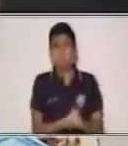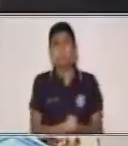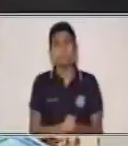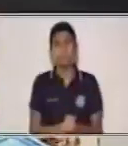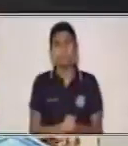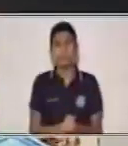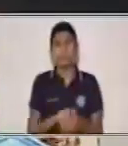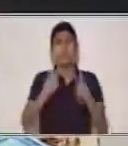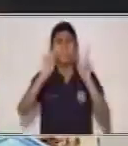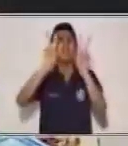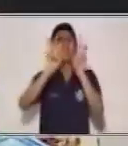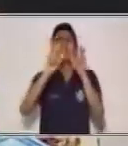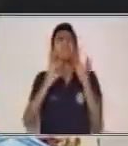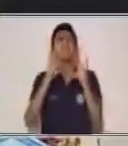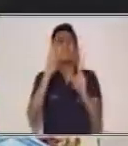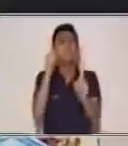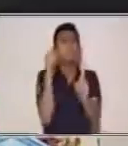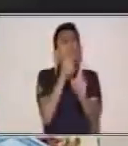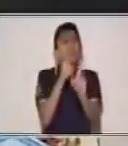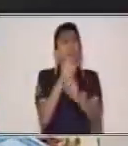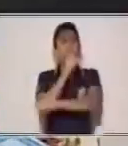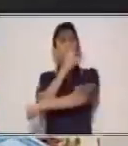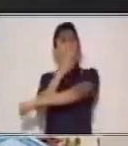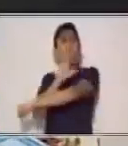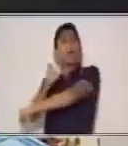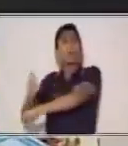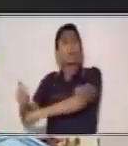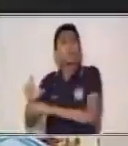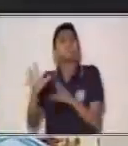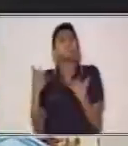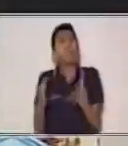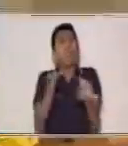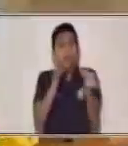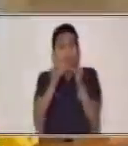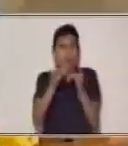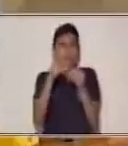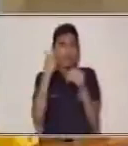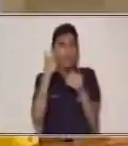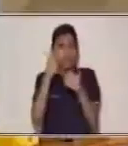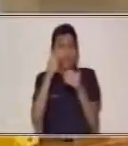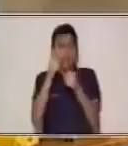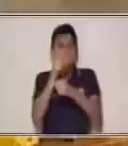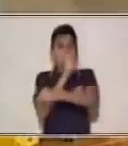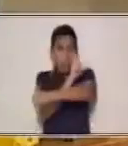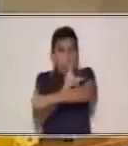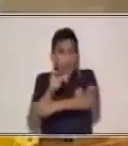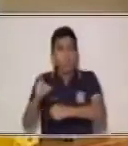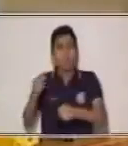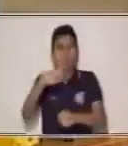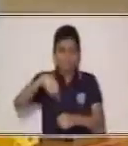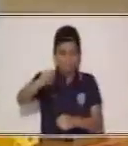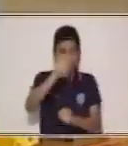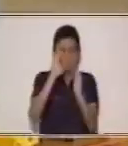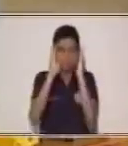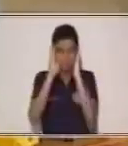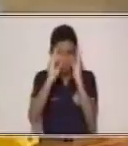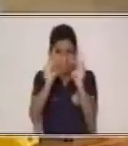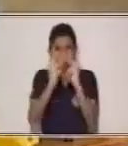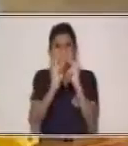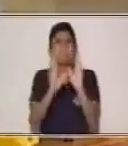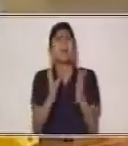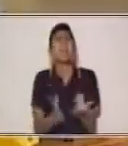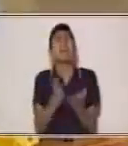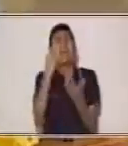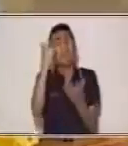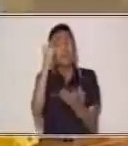Hablando del tema del cuento, voy a comenzar narrándote uno de ellos. Presta mucha atención